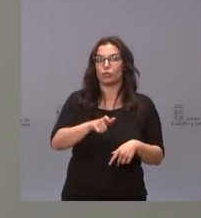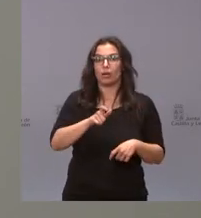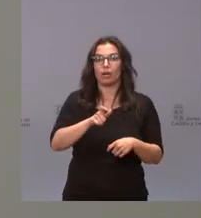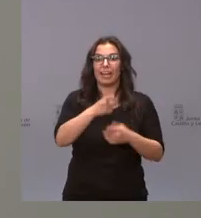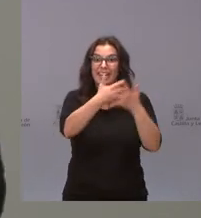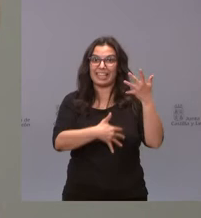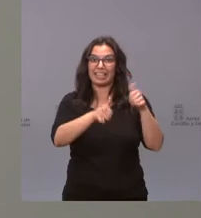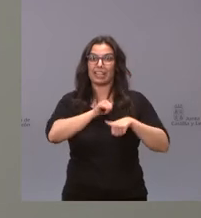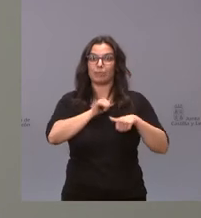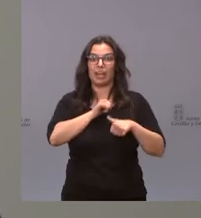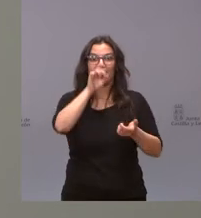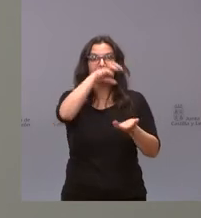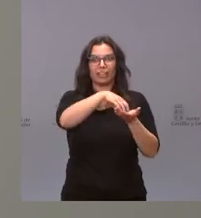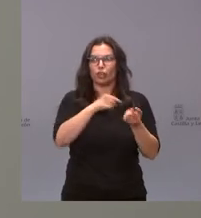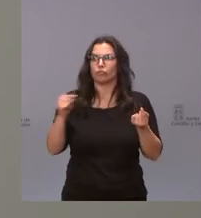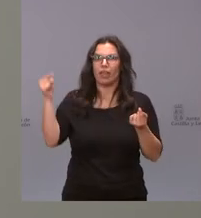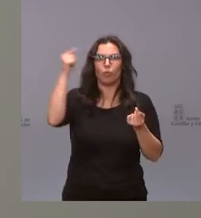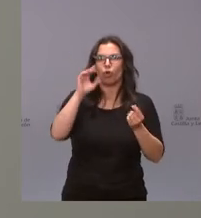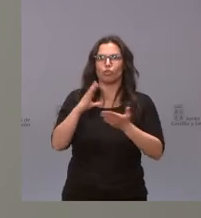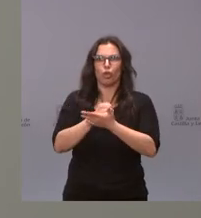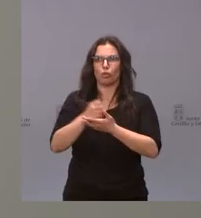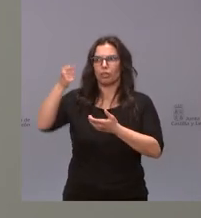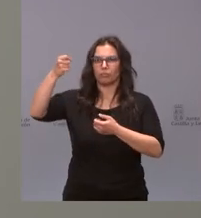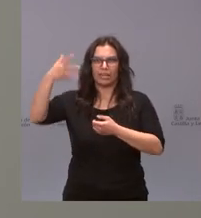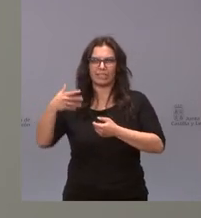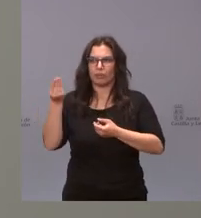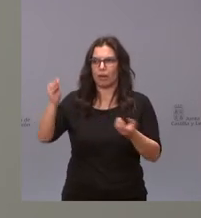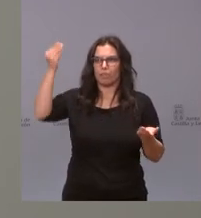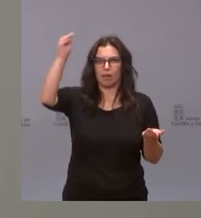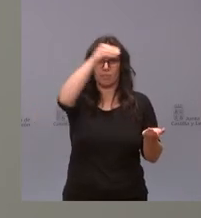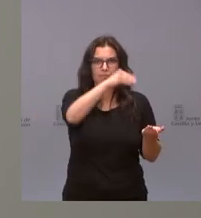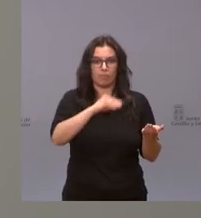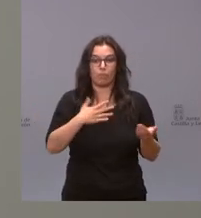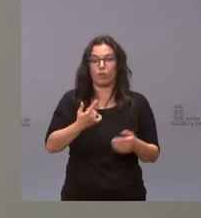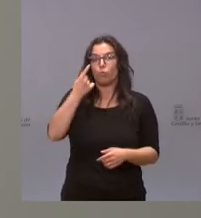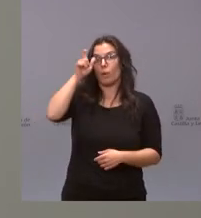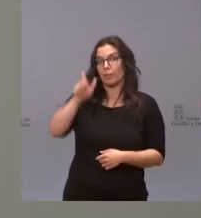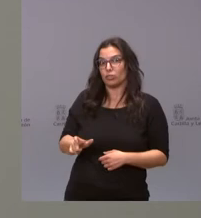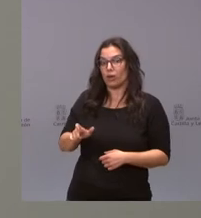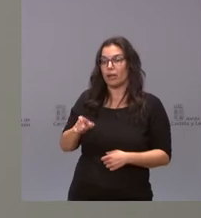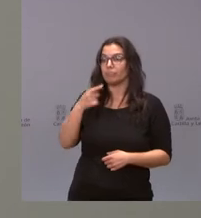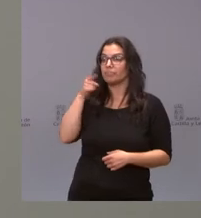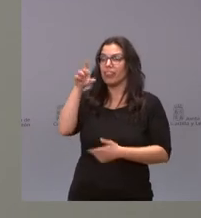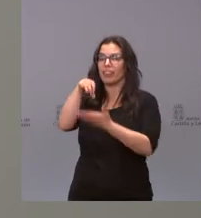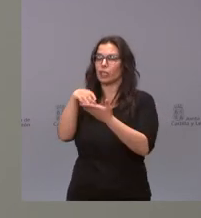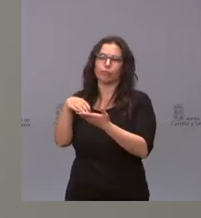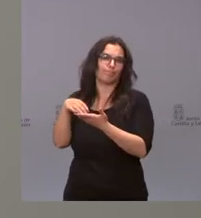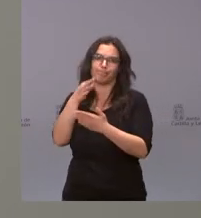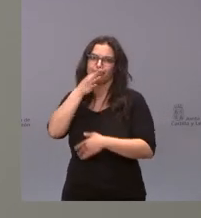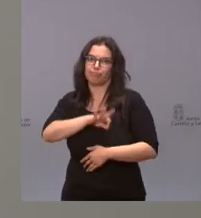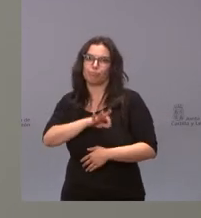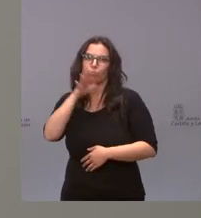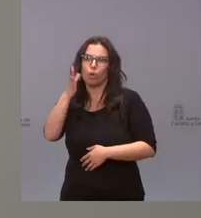se le puede llamar para que vaya a un centro y esa persona puede decir que no va pues porque